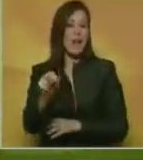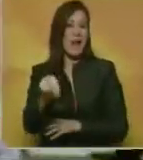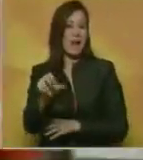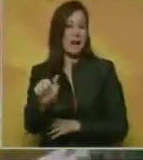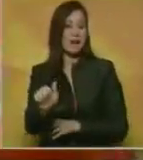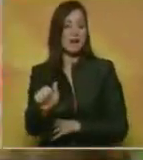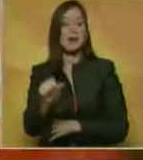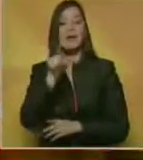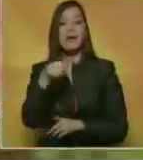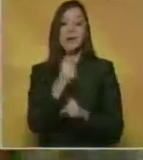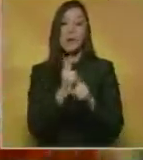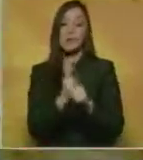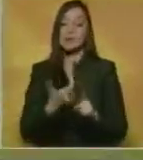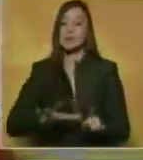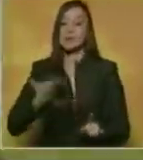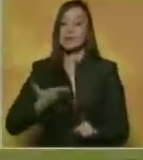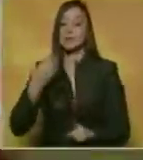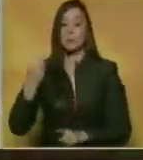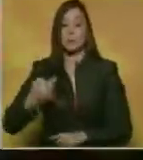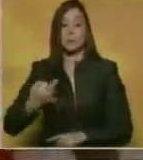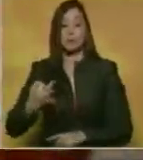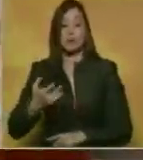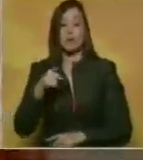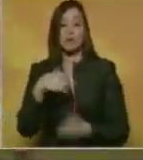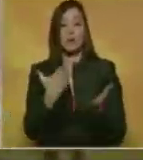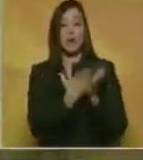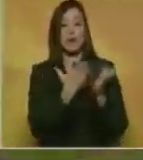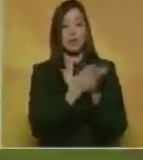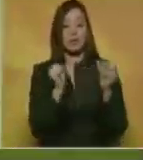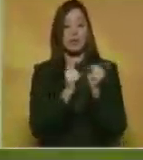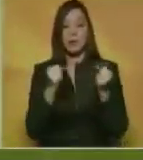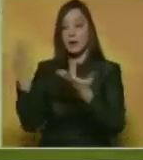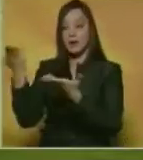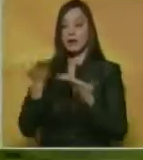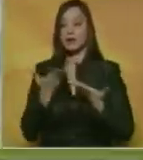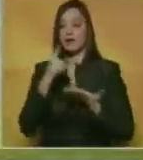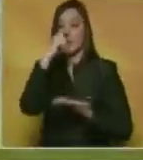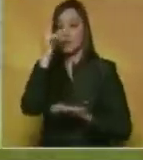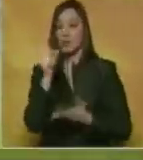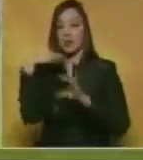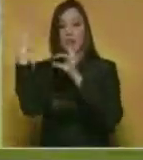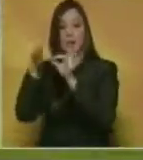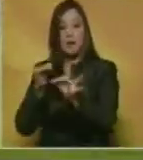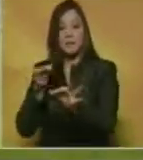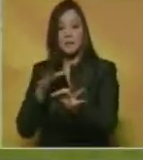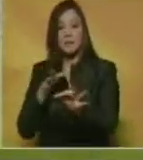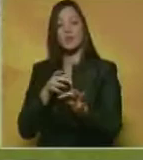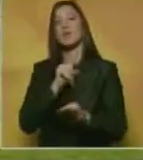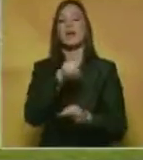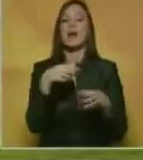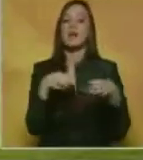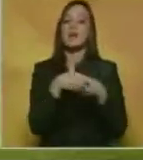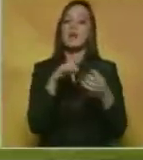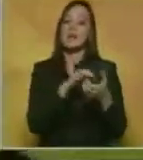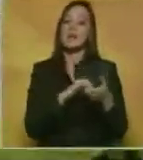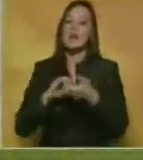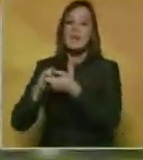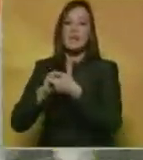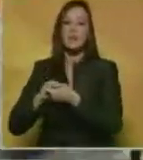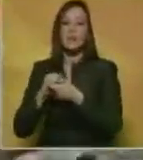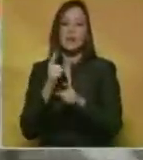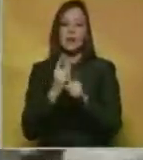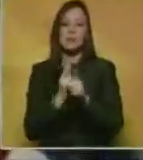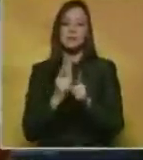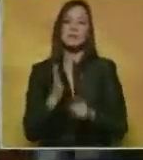partido clave uno de los partidos claves de la jornada Estudiantes de Meria recibirá a Tocanes de Amazonas y Ureña a Trujillanos Estudiantes de